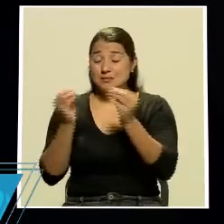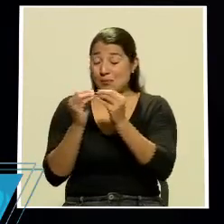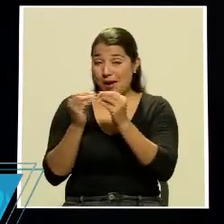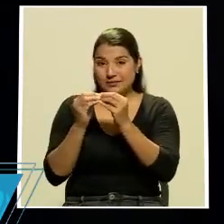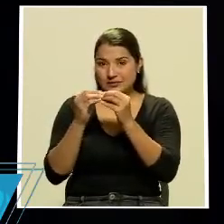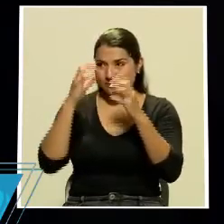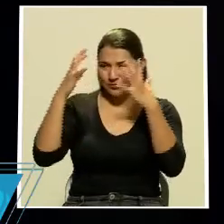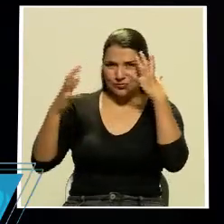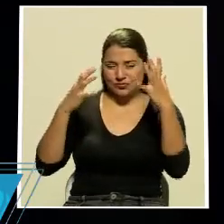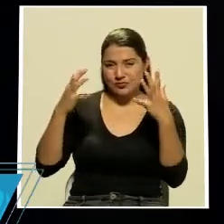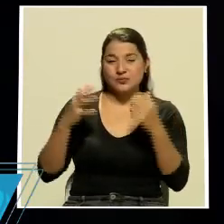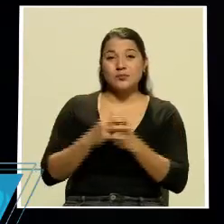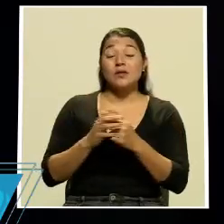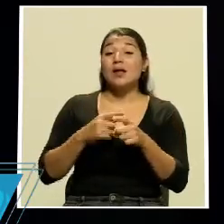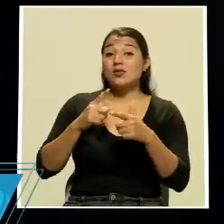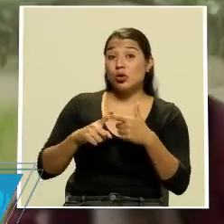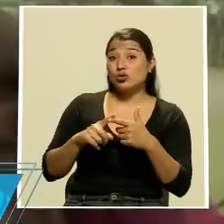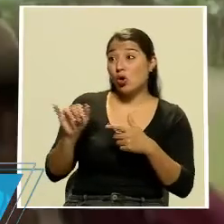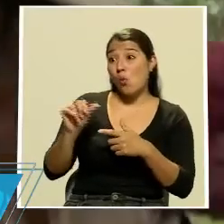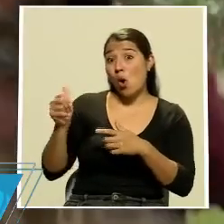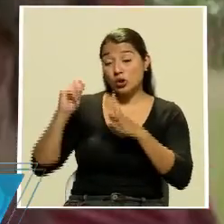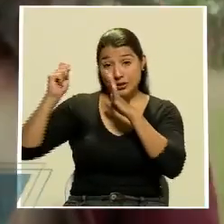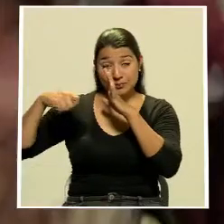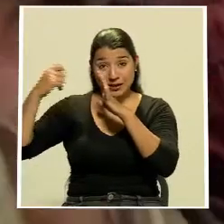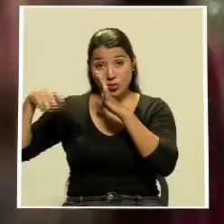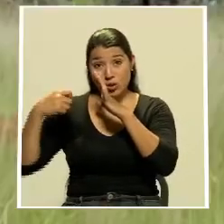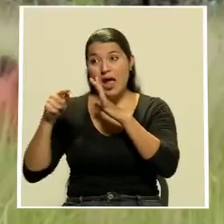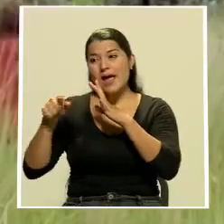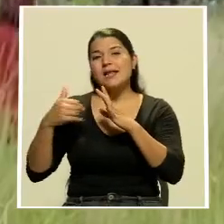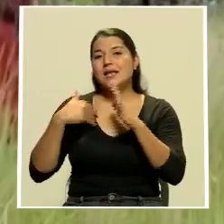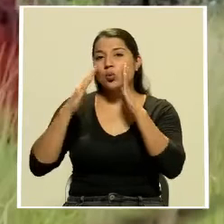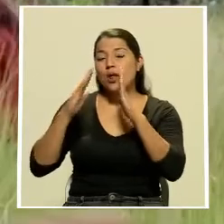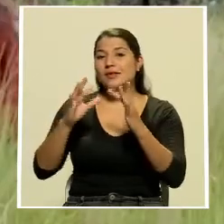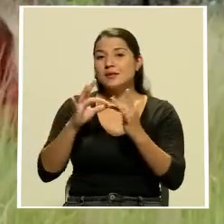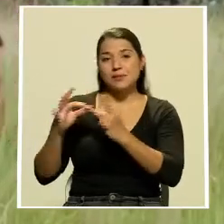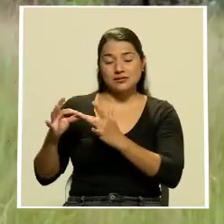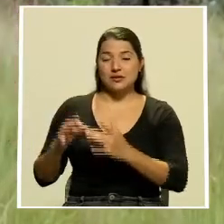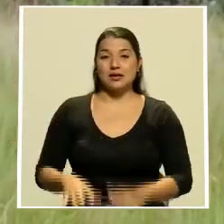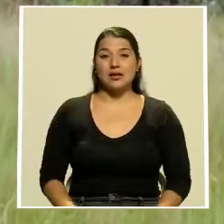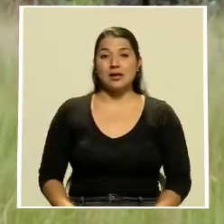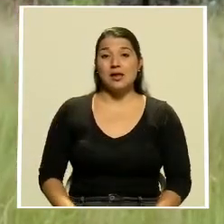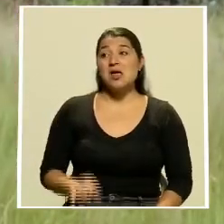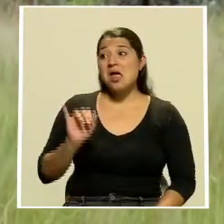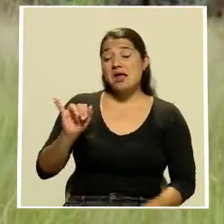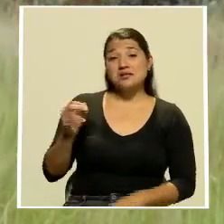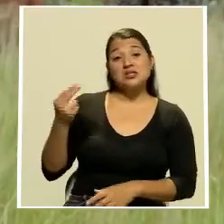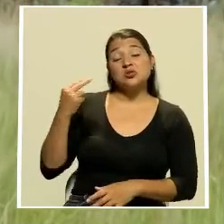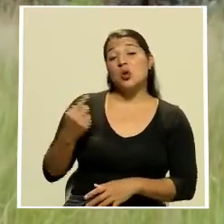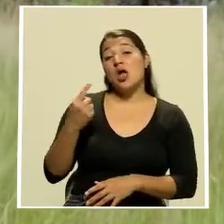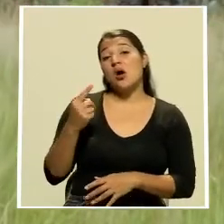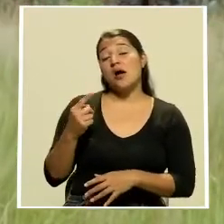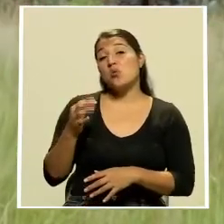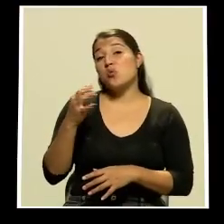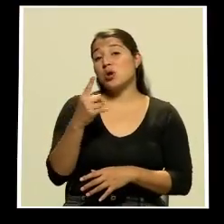resaltados por la banda sonora la cual como en otras películas de la directora recibe atención especial para Martel el argumento es un recurso más no